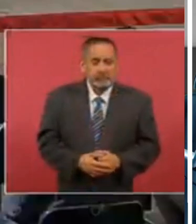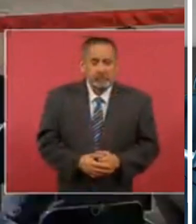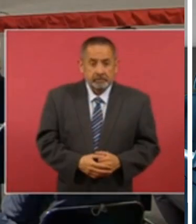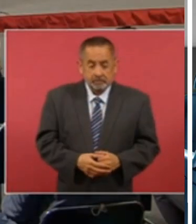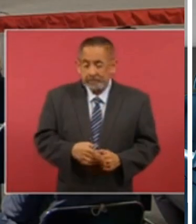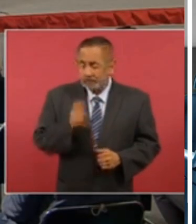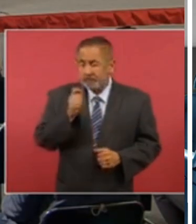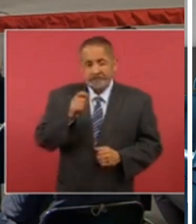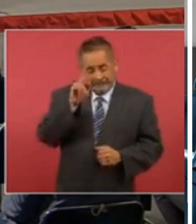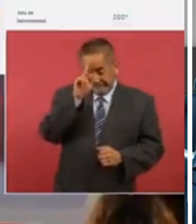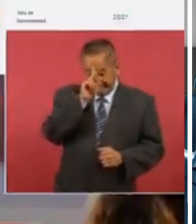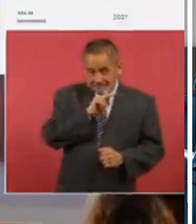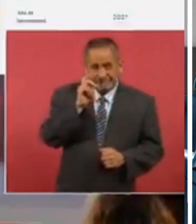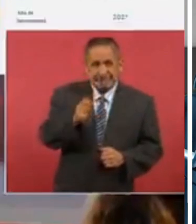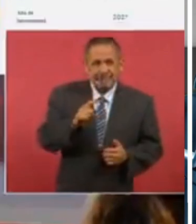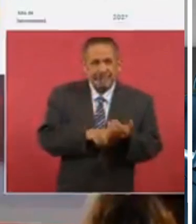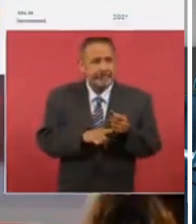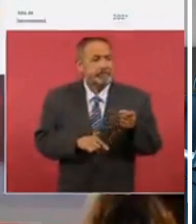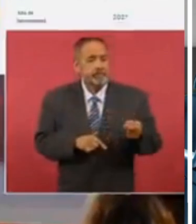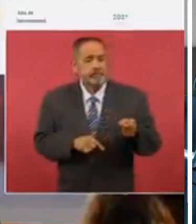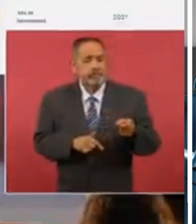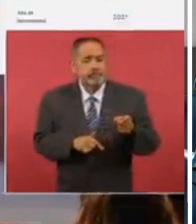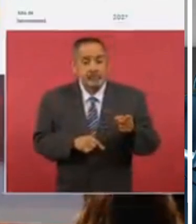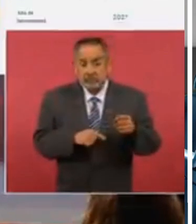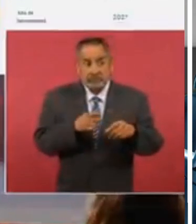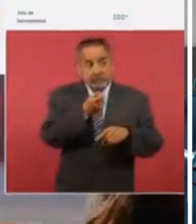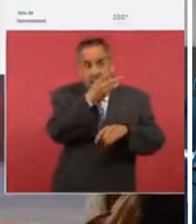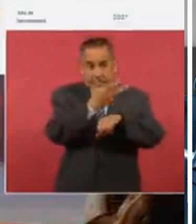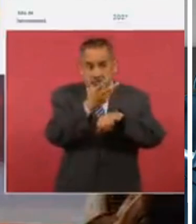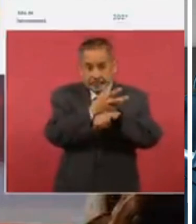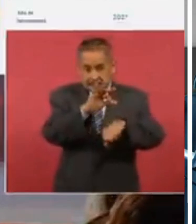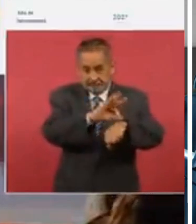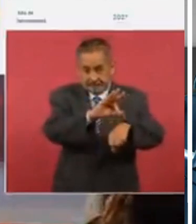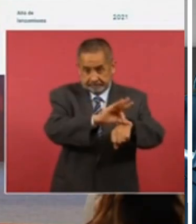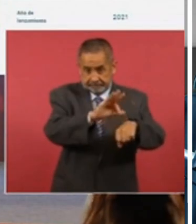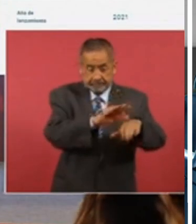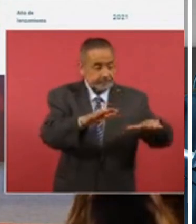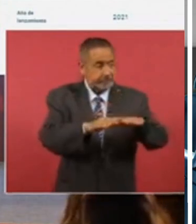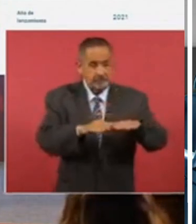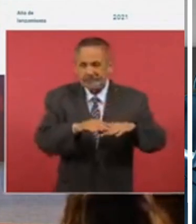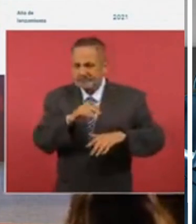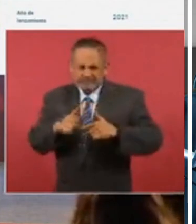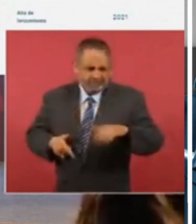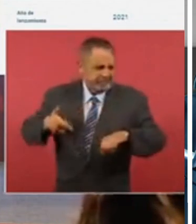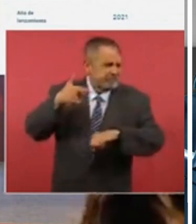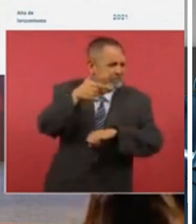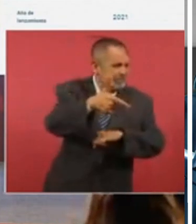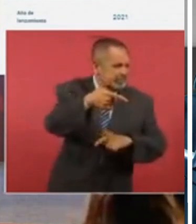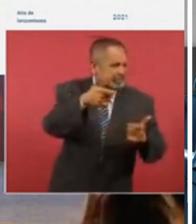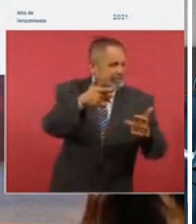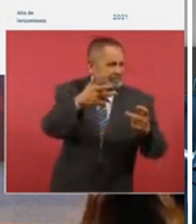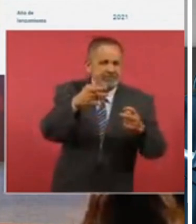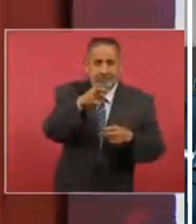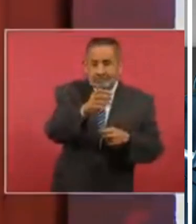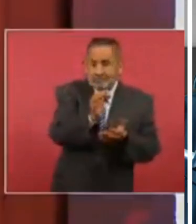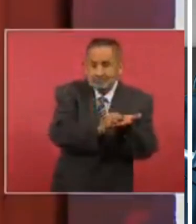extremo de que asaltaban las farmacias sólo para robarse esta